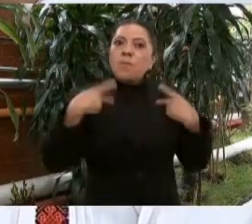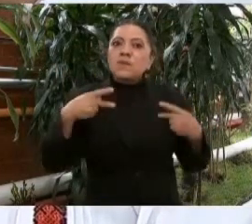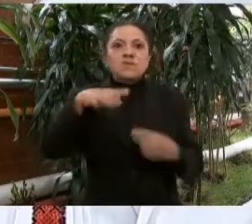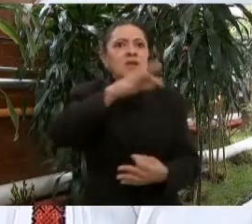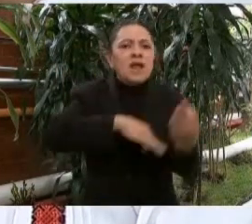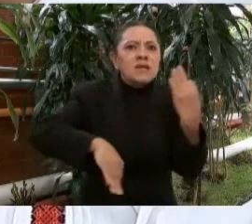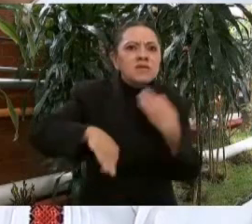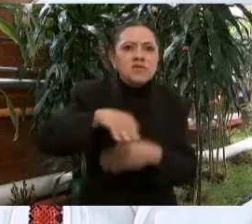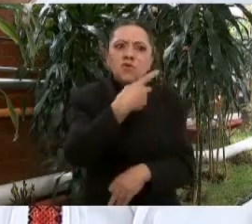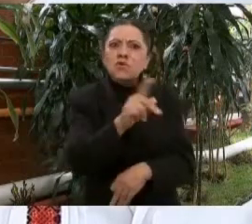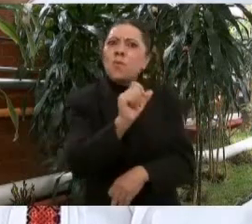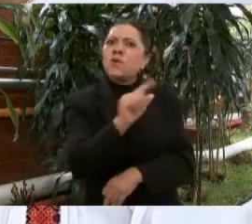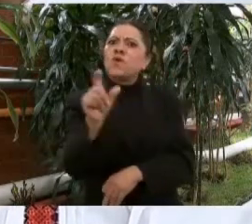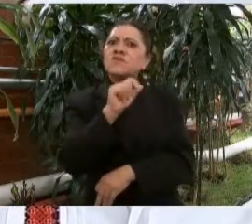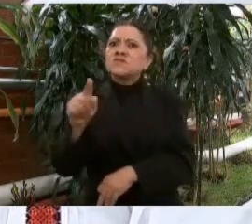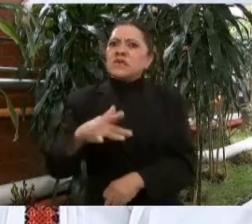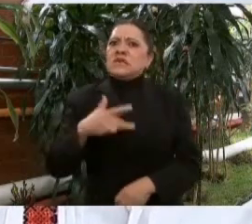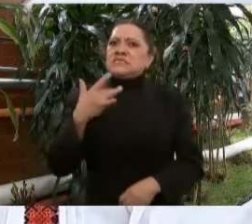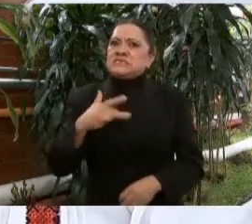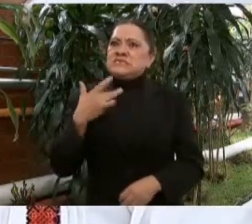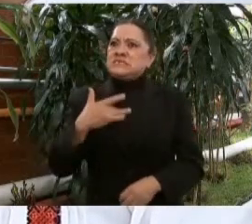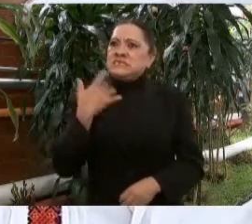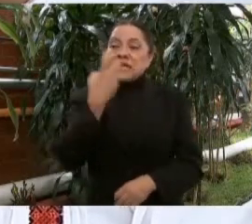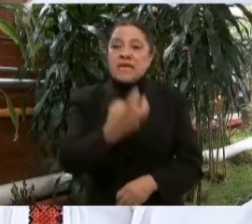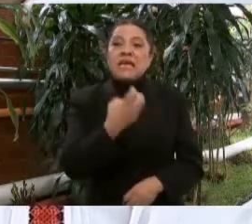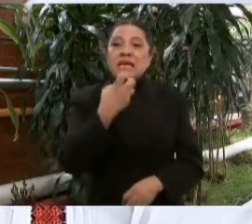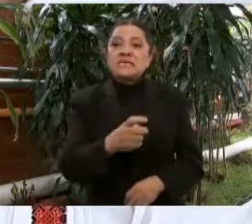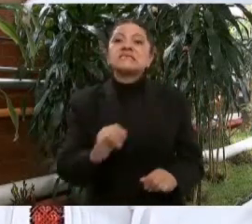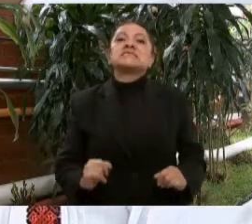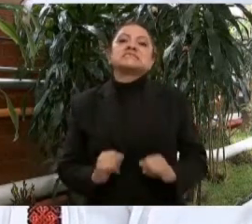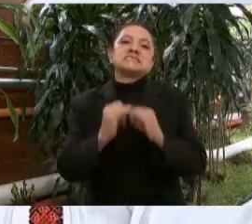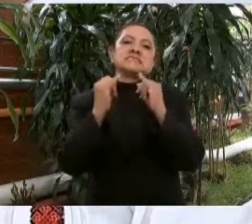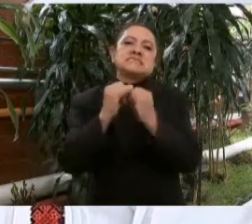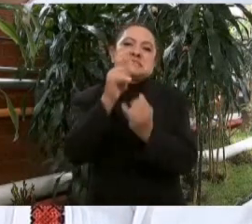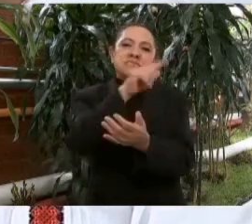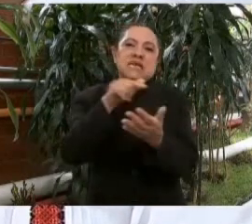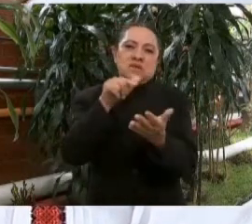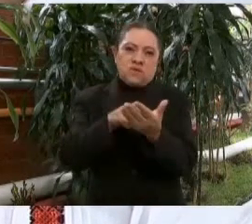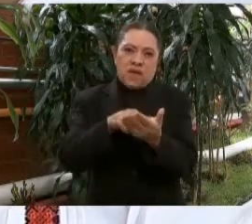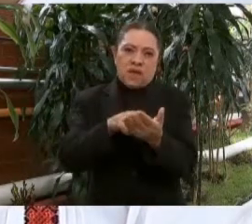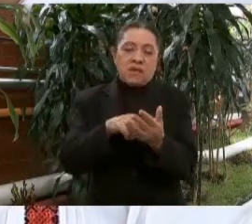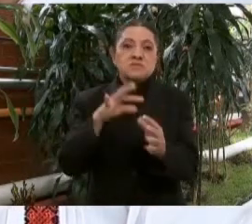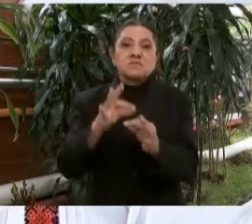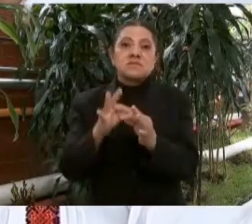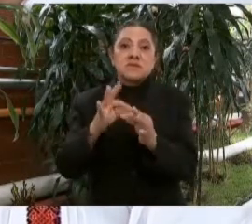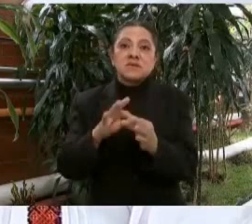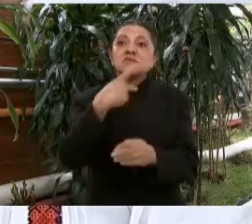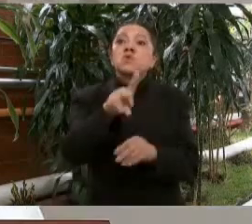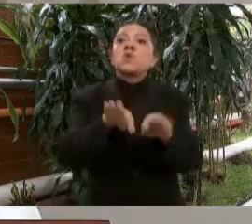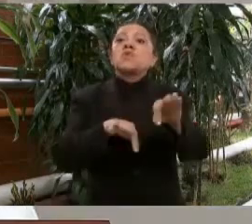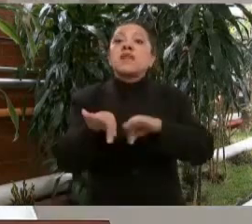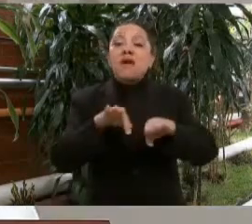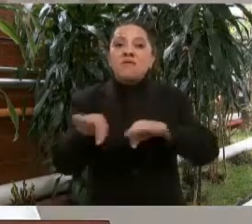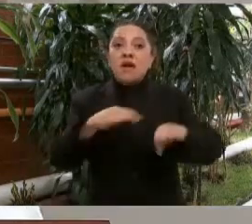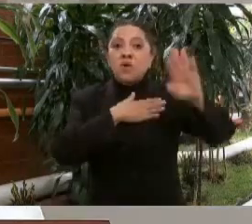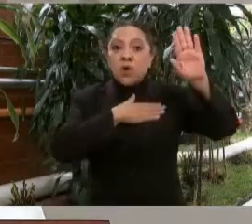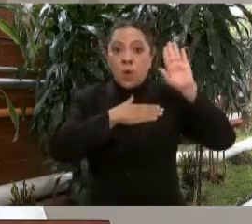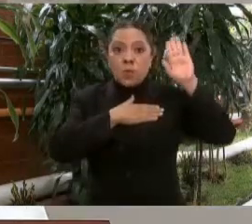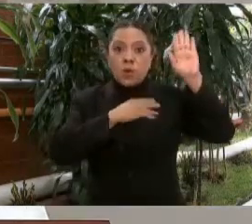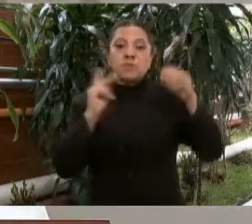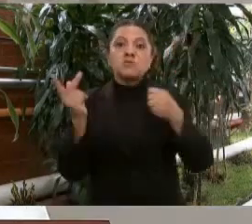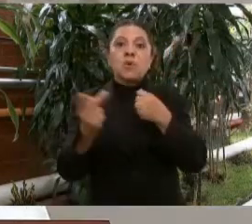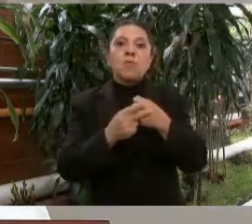social, que han hecho realidad estas instalaciones en tiempo récord. Su trabajo y compromiso con el país es